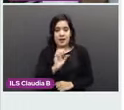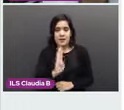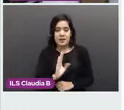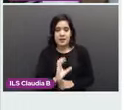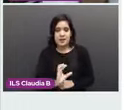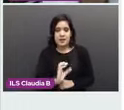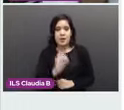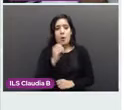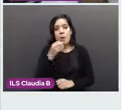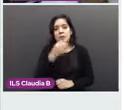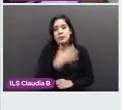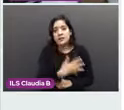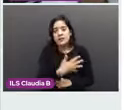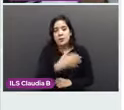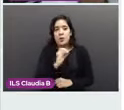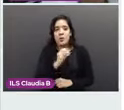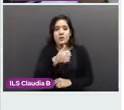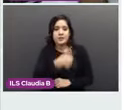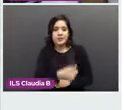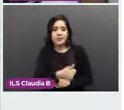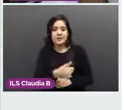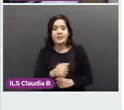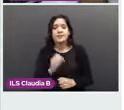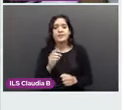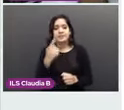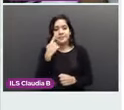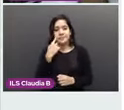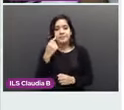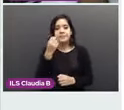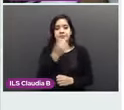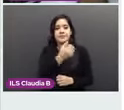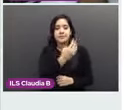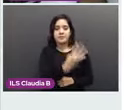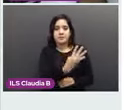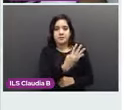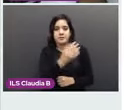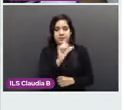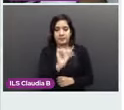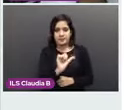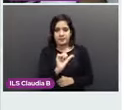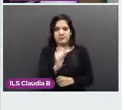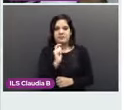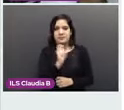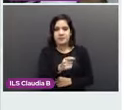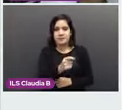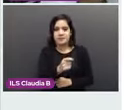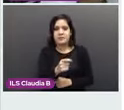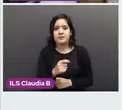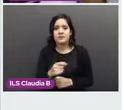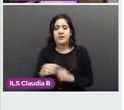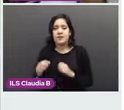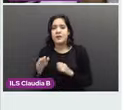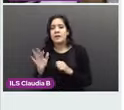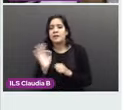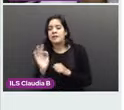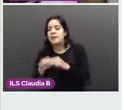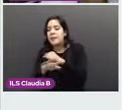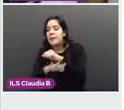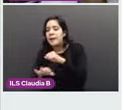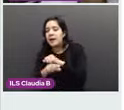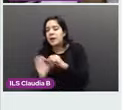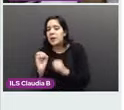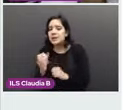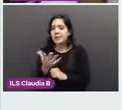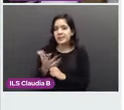que referirlo. Porque el VIRRAX 4 se va a dividir en A, que puede ser baja o moderada sospecha de cáncer.